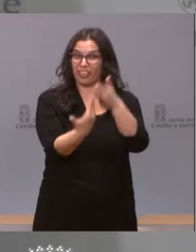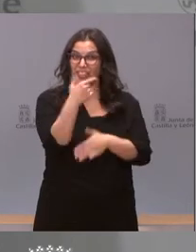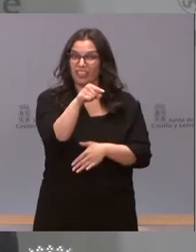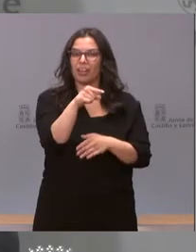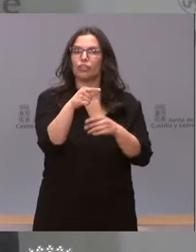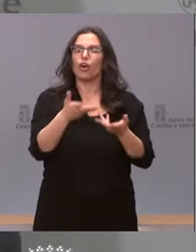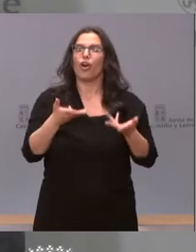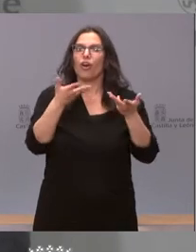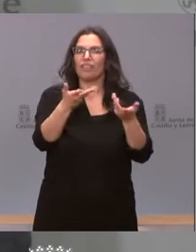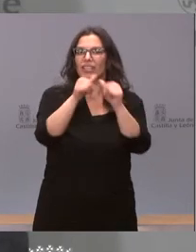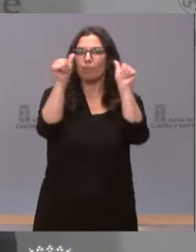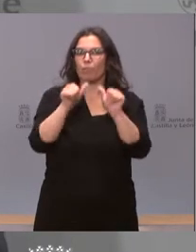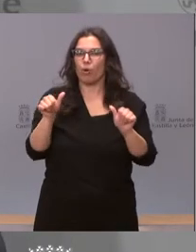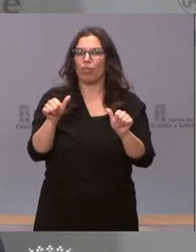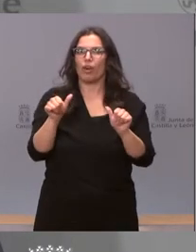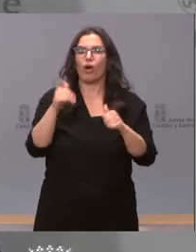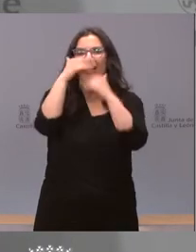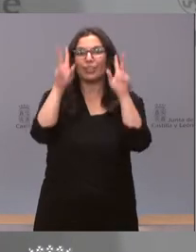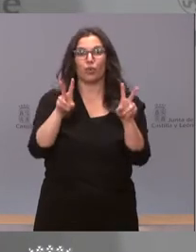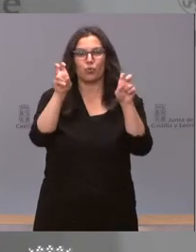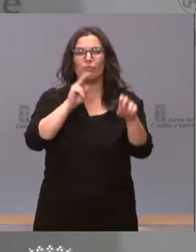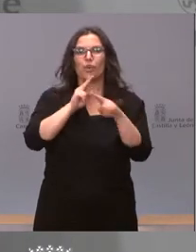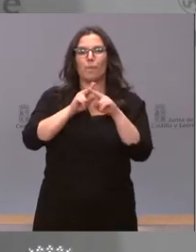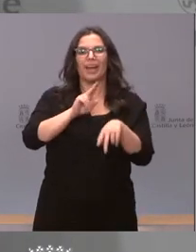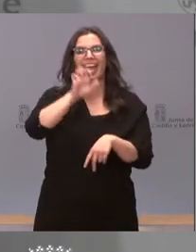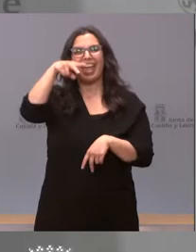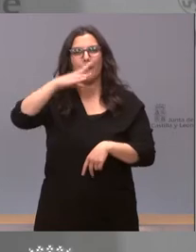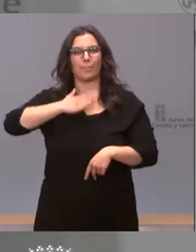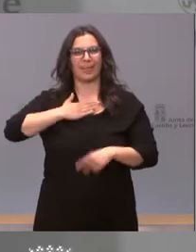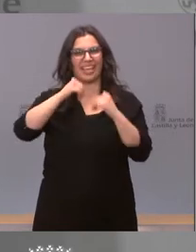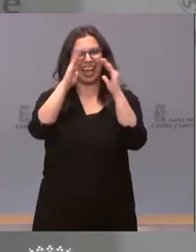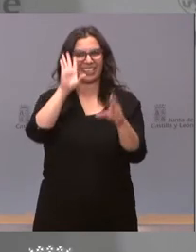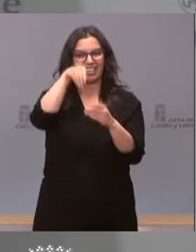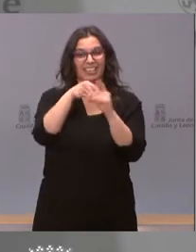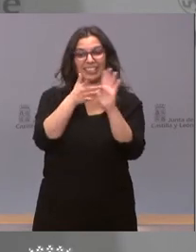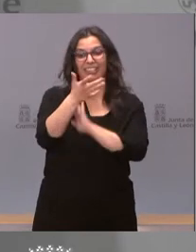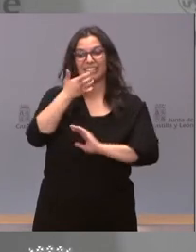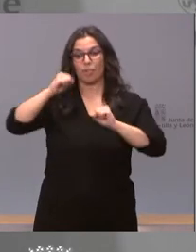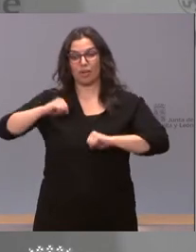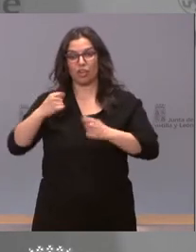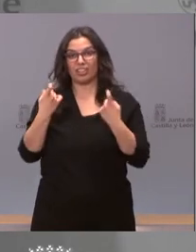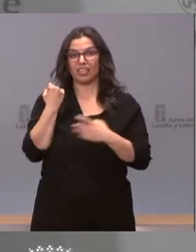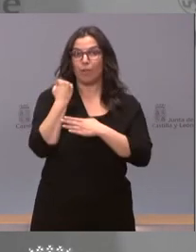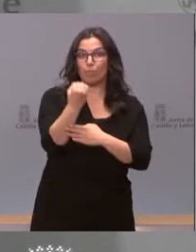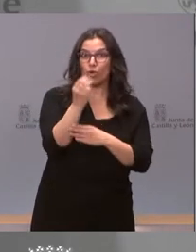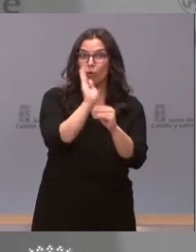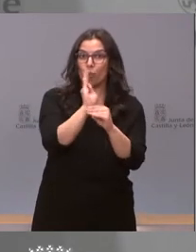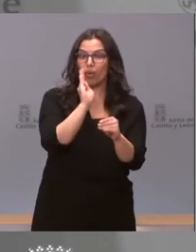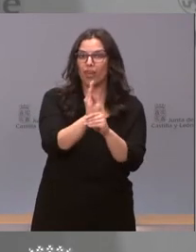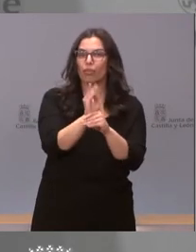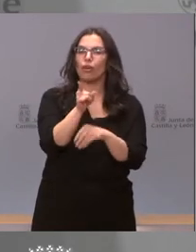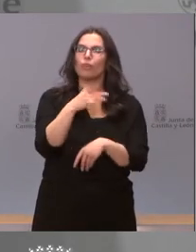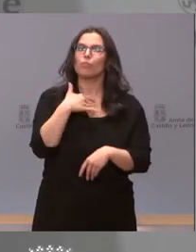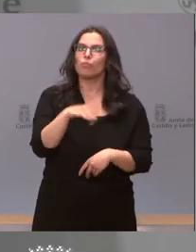el nuevo modelo de atención en mi casa, procurando que los mayores que precisan apoyos y cuidados mantengan el mayor tiempo